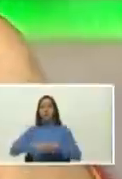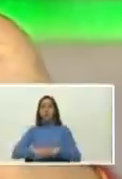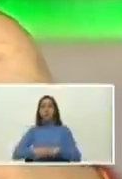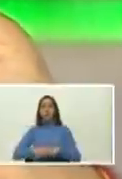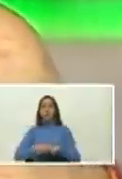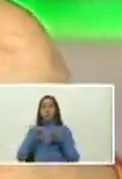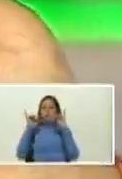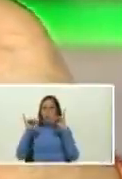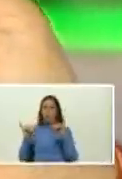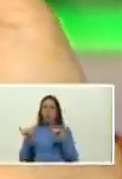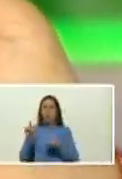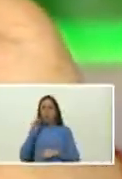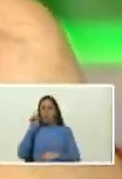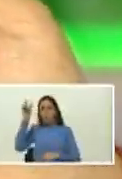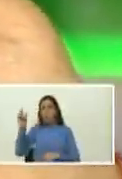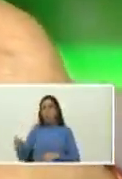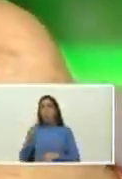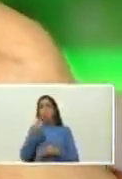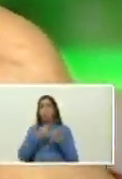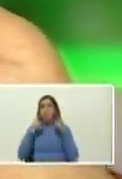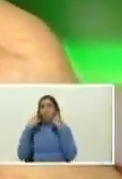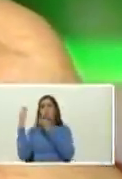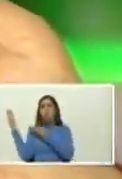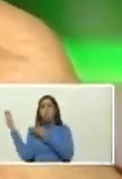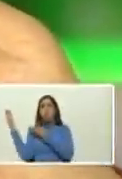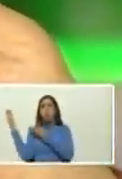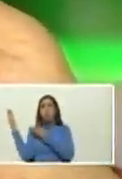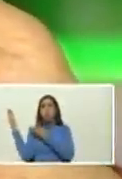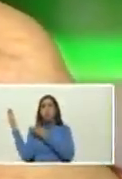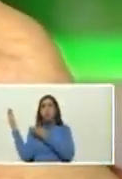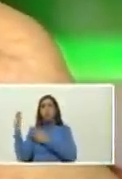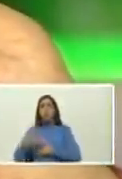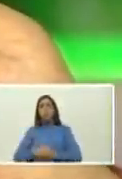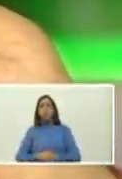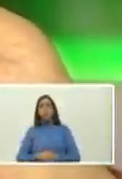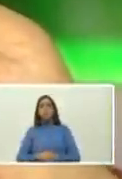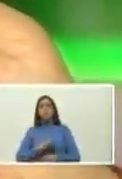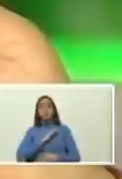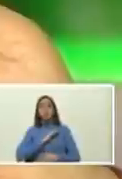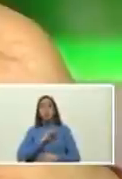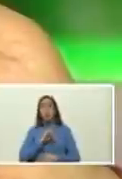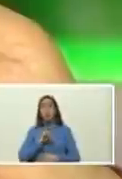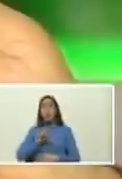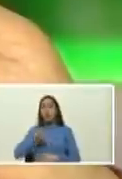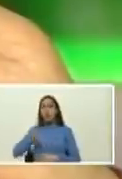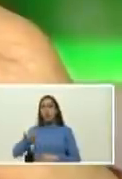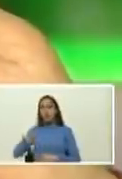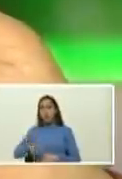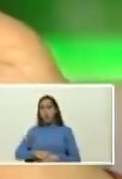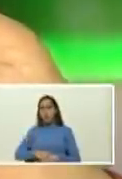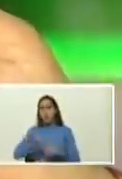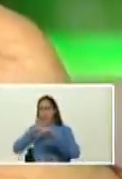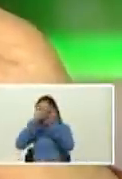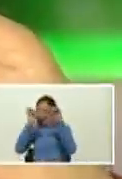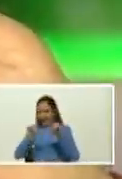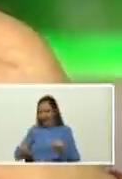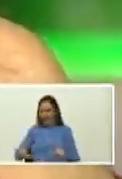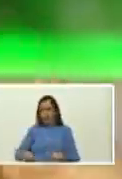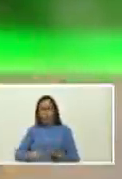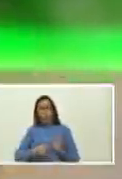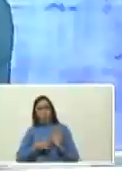del propio un trabajo gráfico de una obra del propio Regifo el estilo de Regifo es